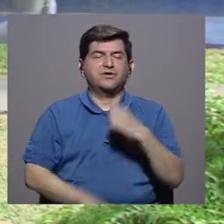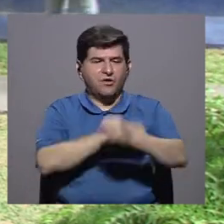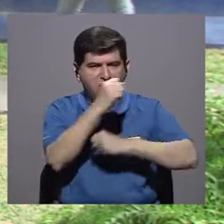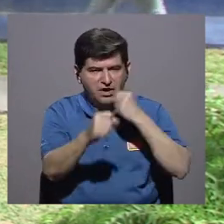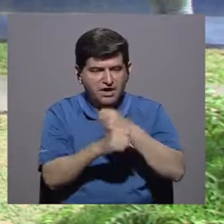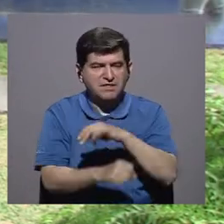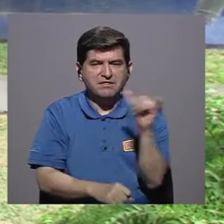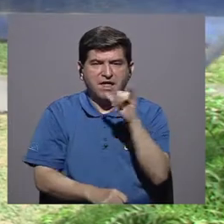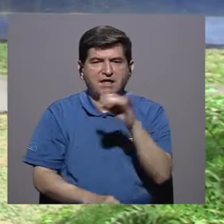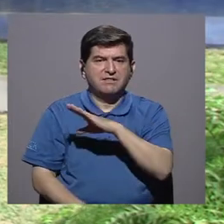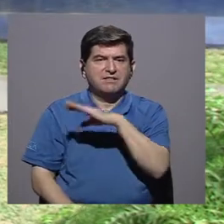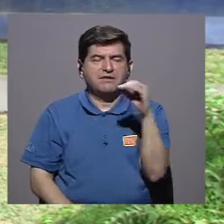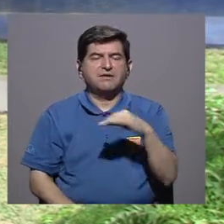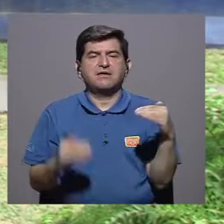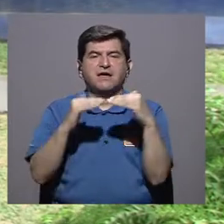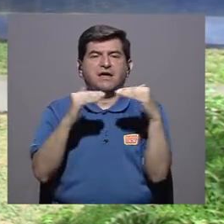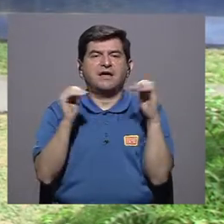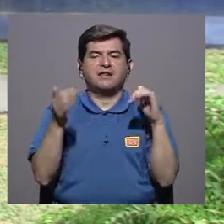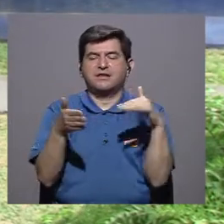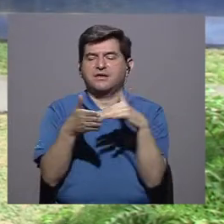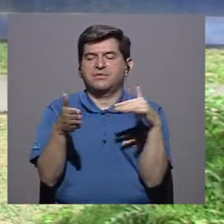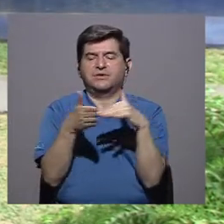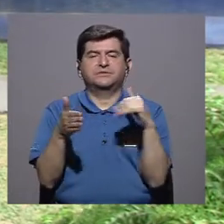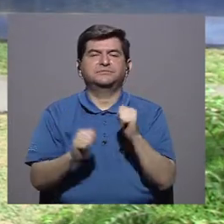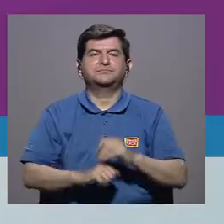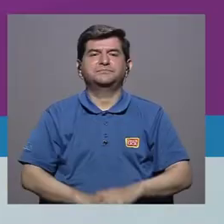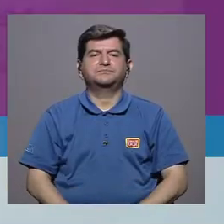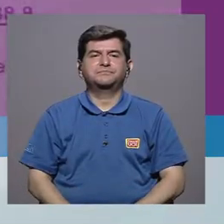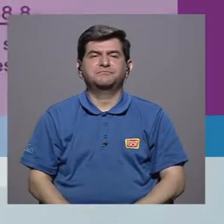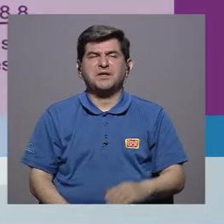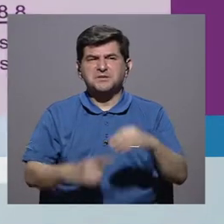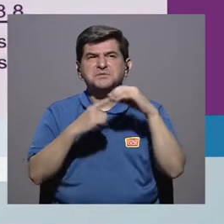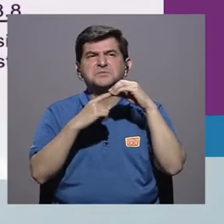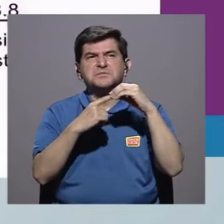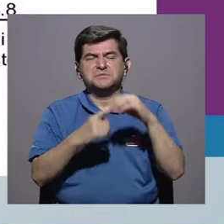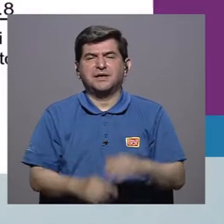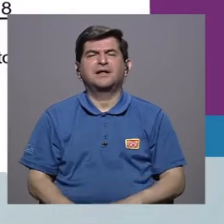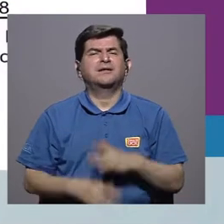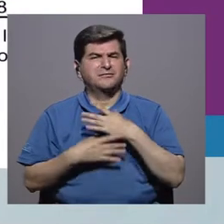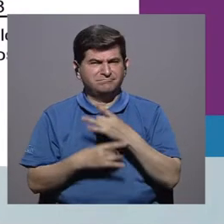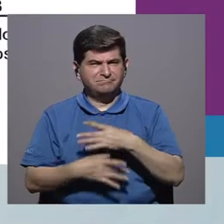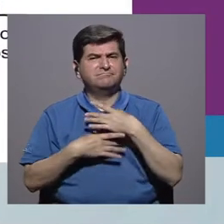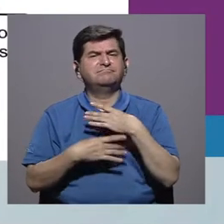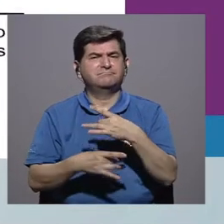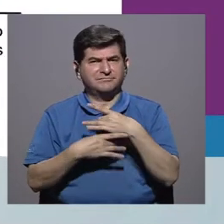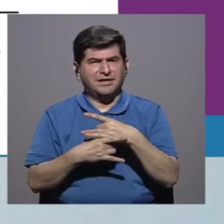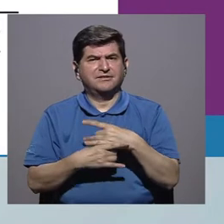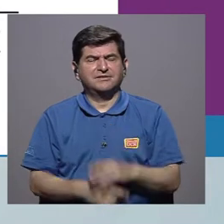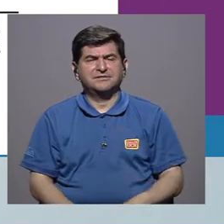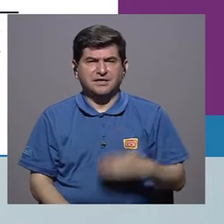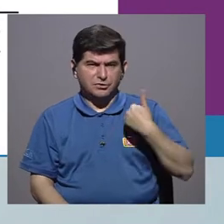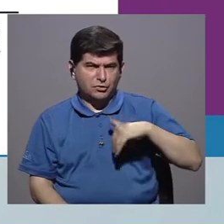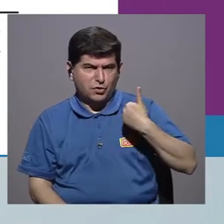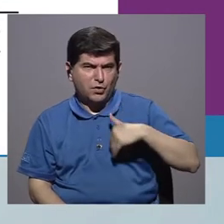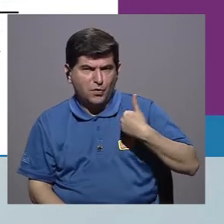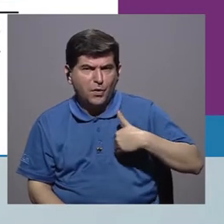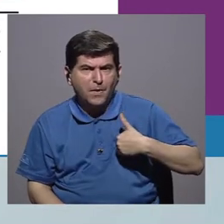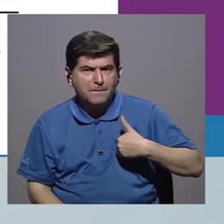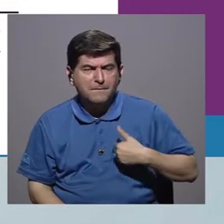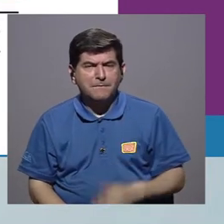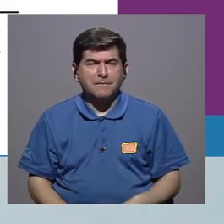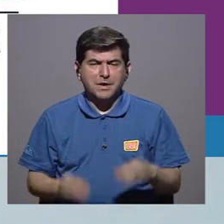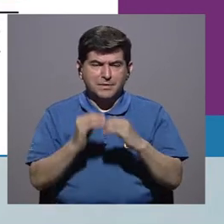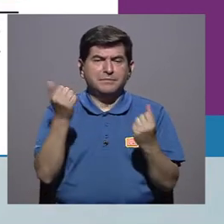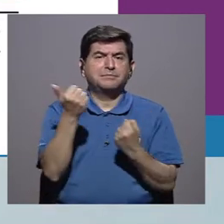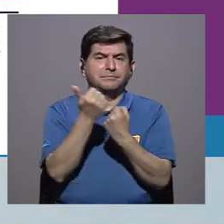igual y en el nivel educativo principalmente. Es interesante el hecho de que los hombres estén más a